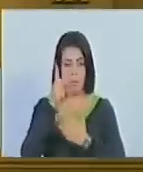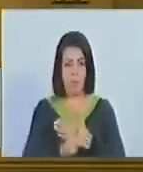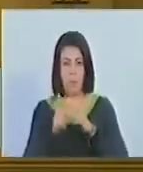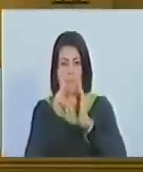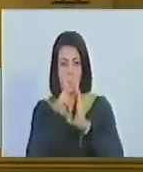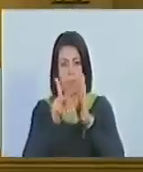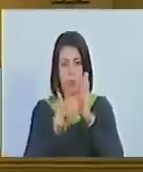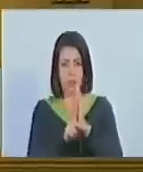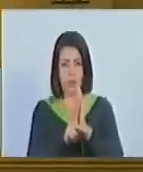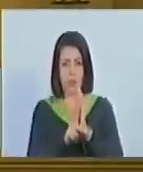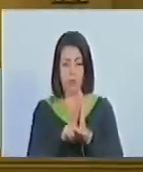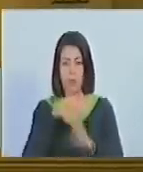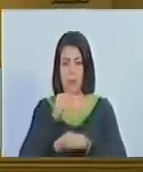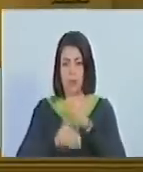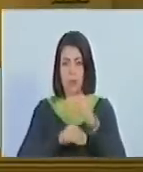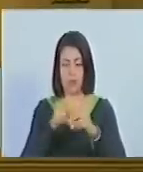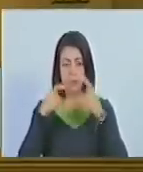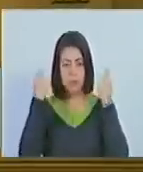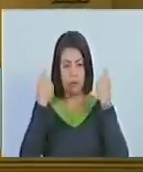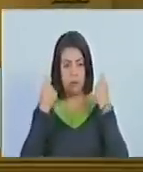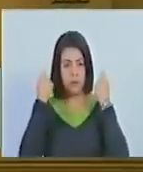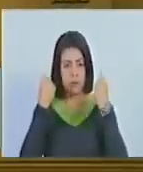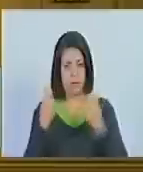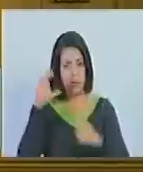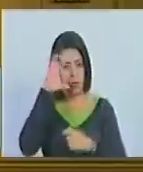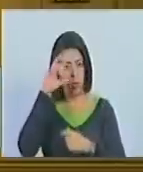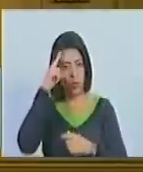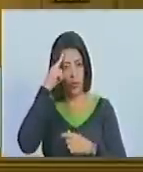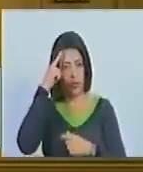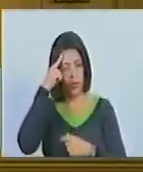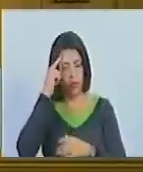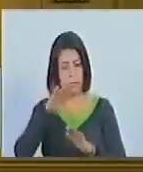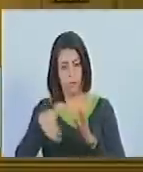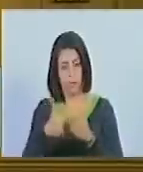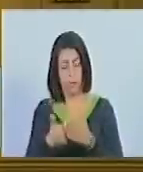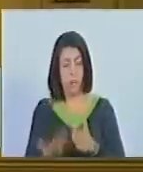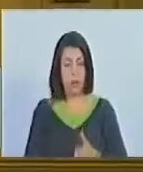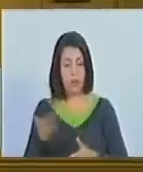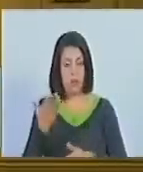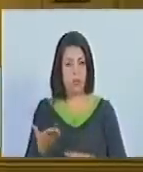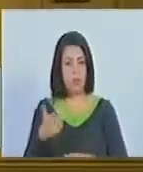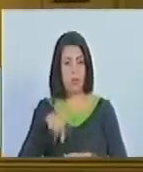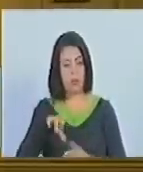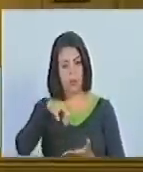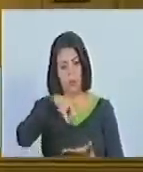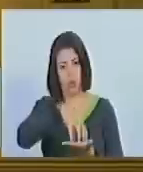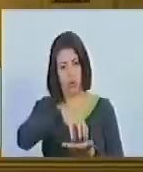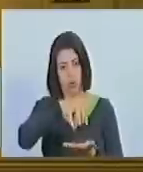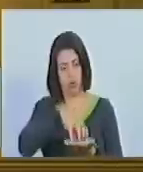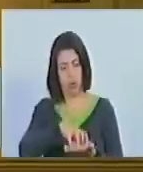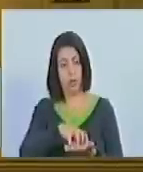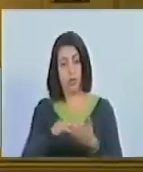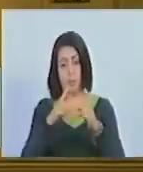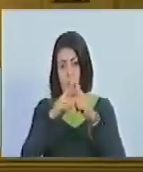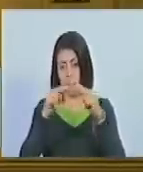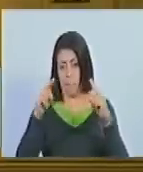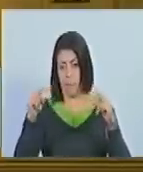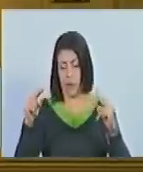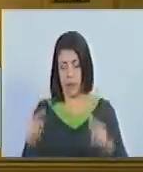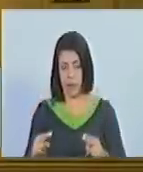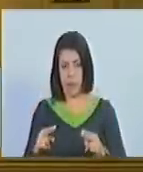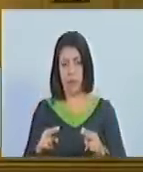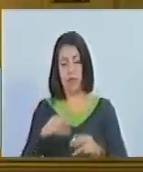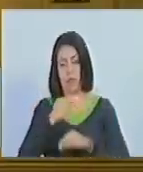programas para formar, promover y concientizar sobre la importancia del Congreso Anfitriónico de Panamá